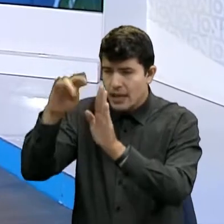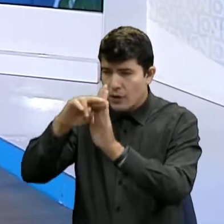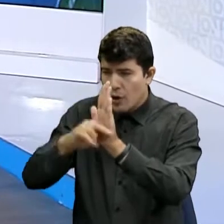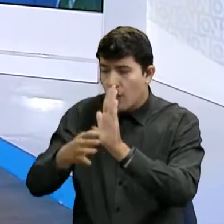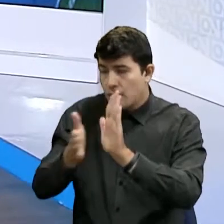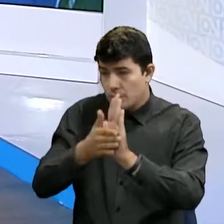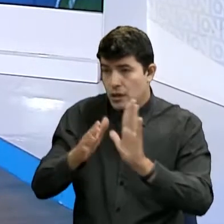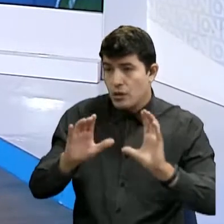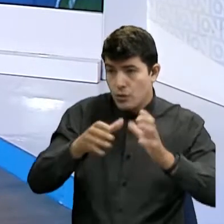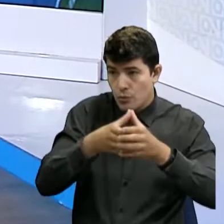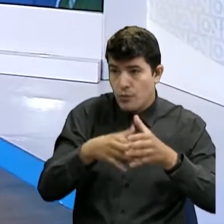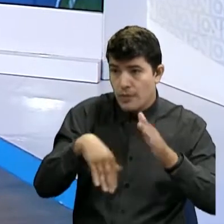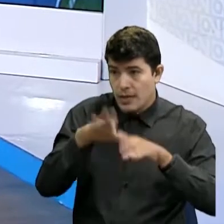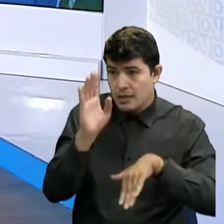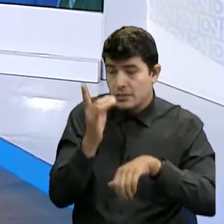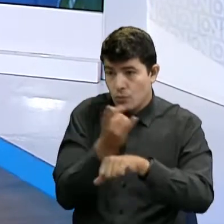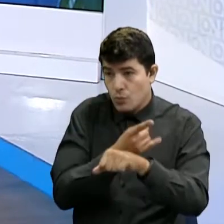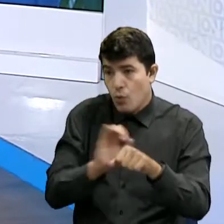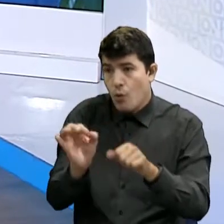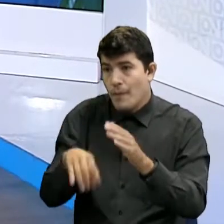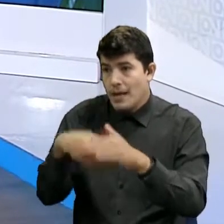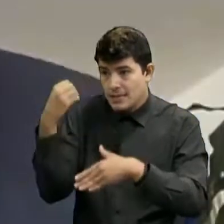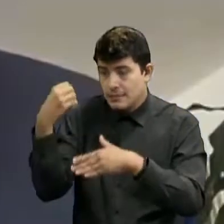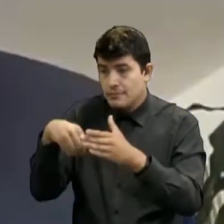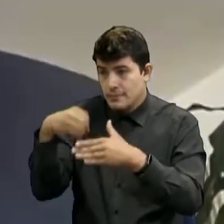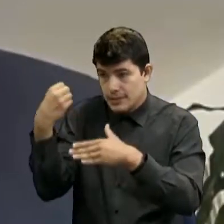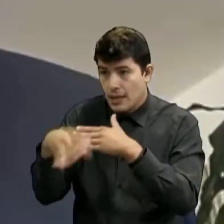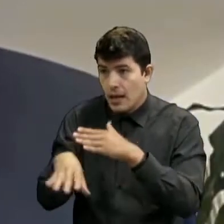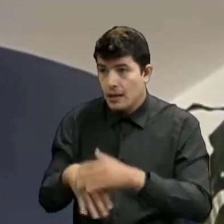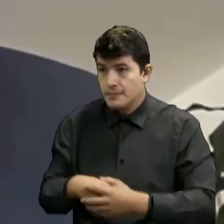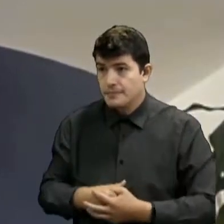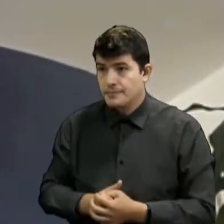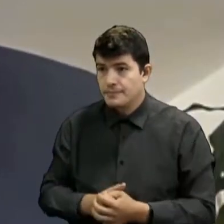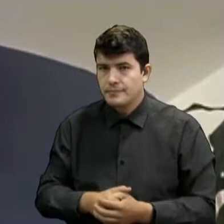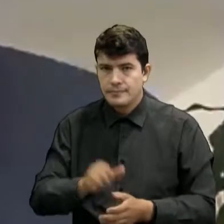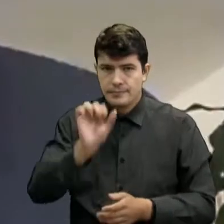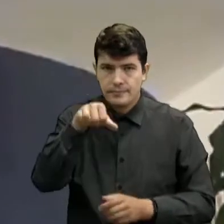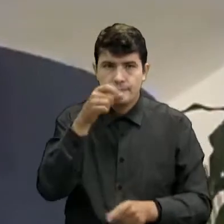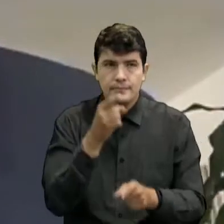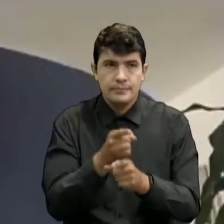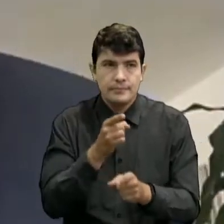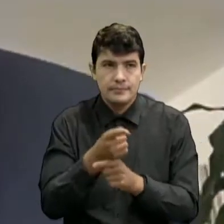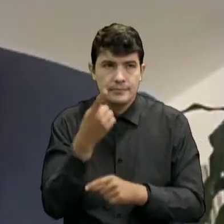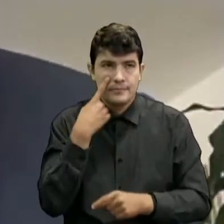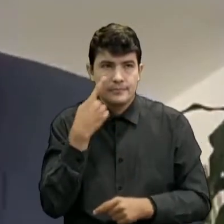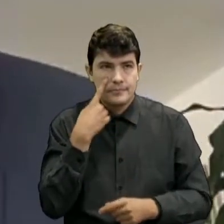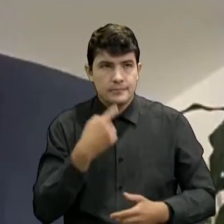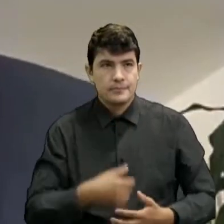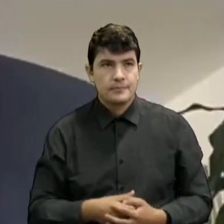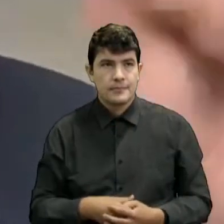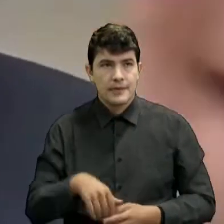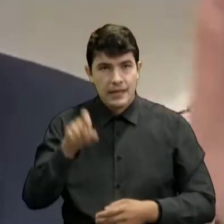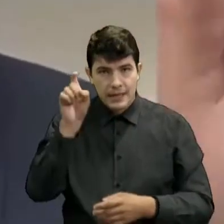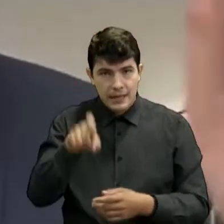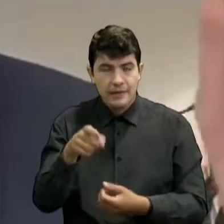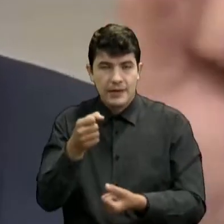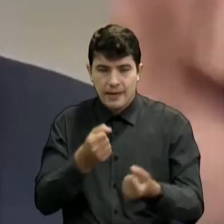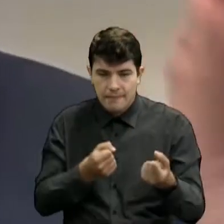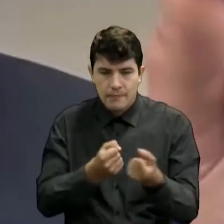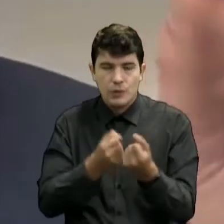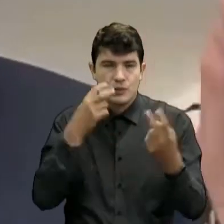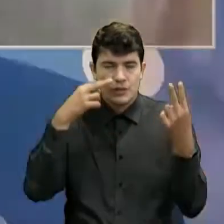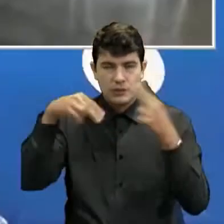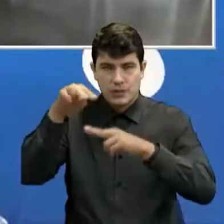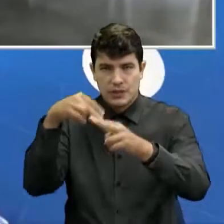uno de los sectores que más se consume y los más costosos? Mire, hay que apoyar al turismo. Uno de cada